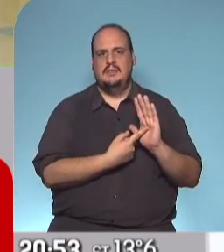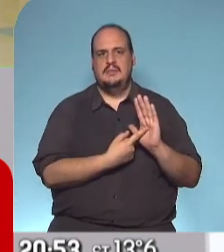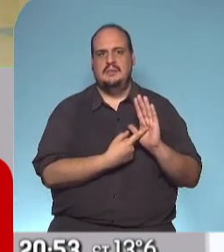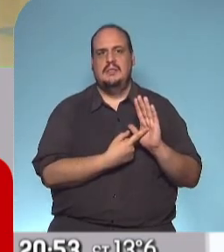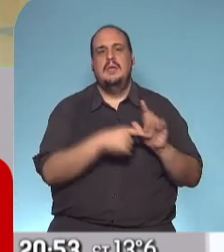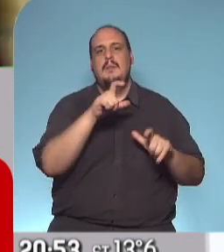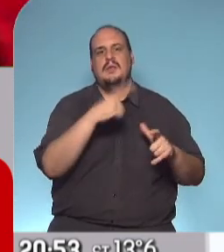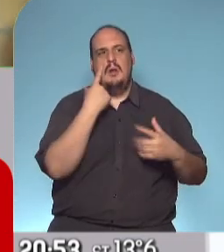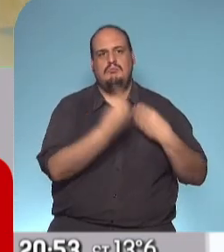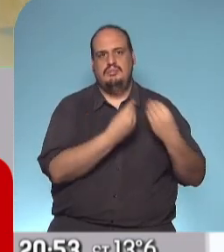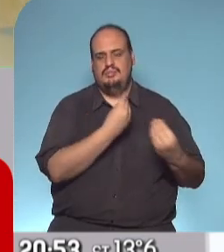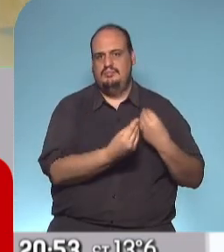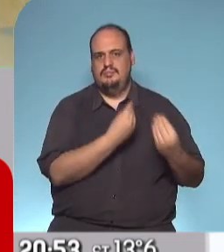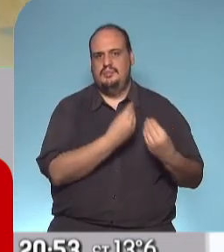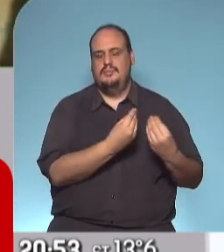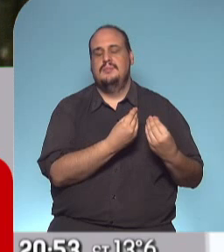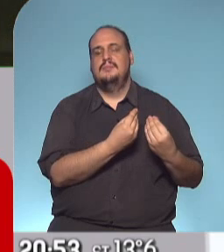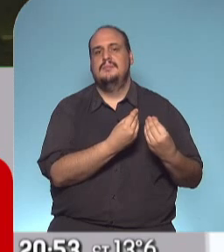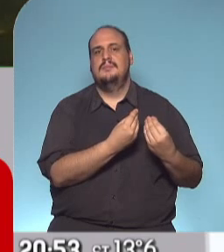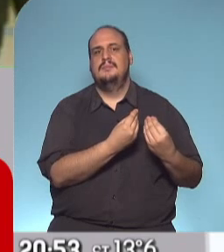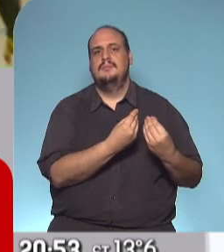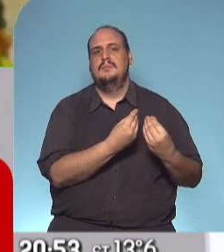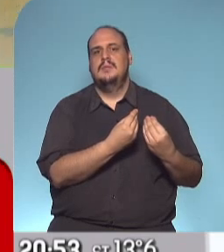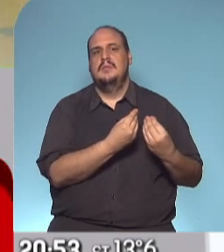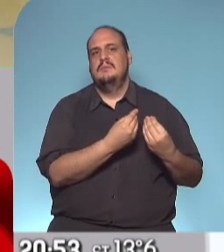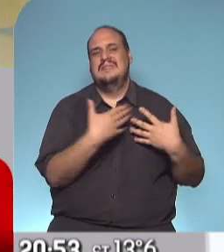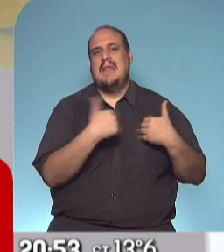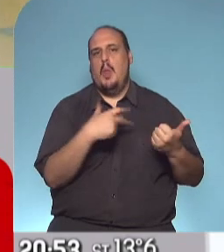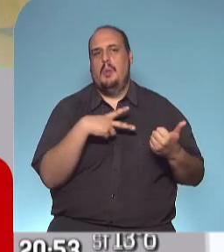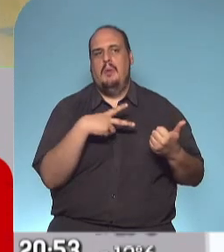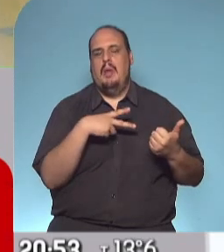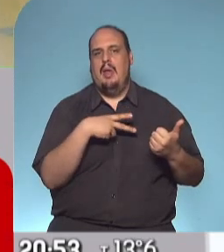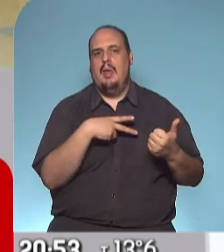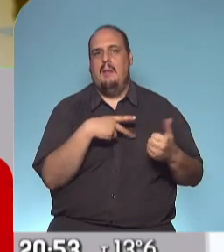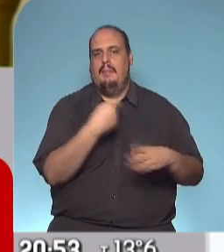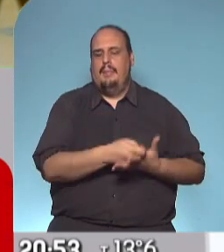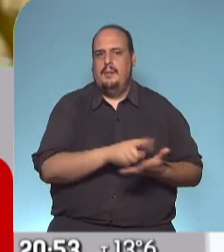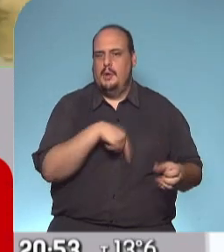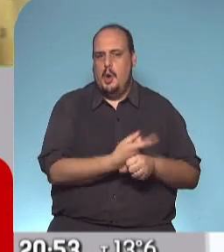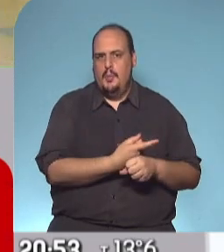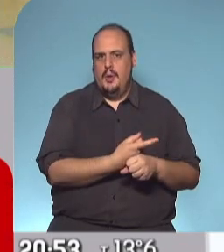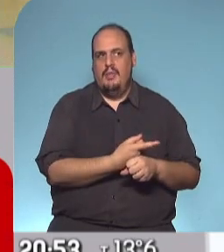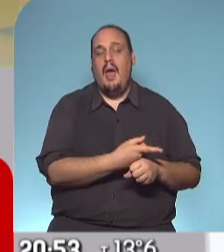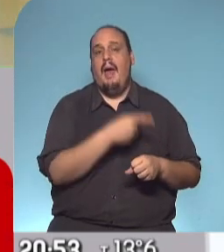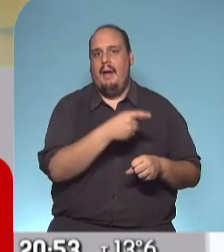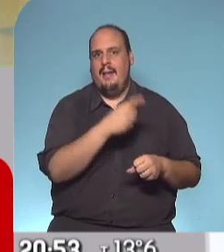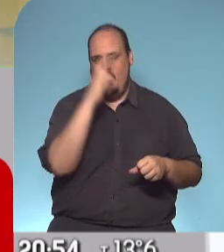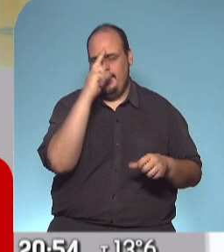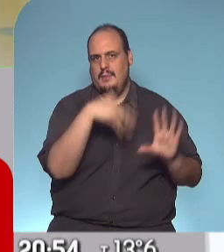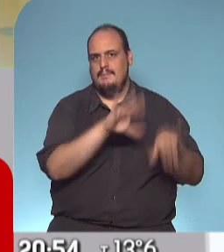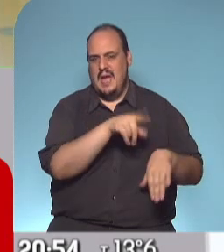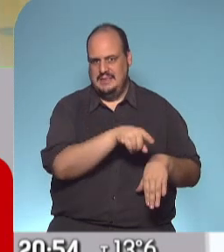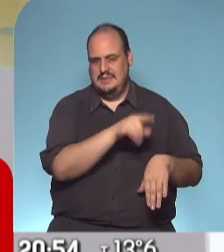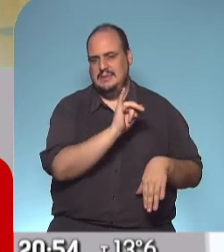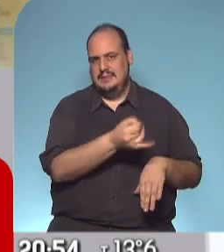ciudadanos sin acceso a otro tipo de salud que no sea la pública, adquiere mayor relevancia ese